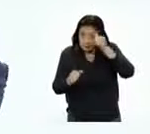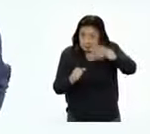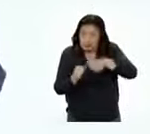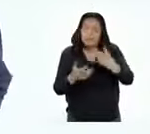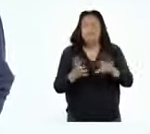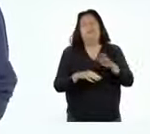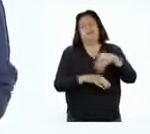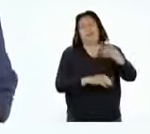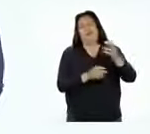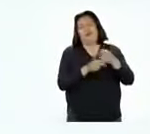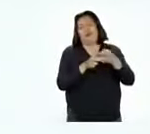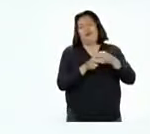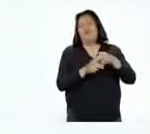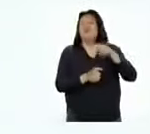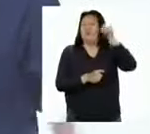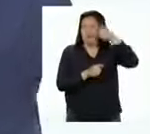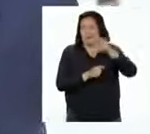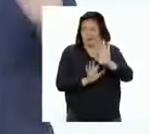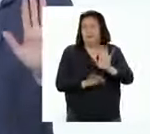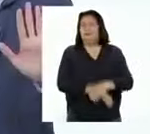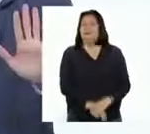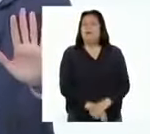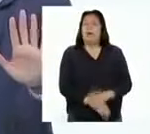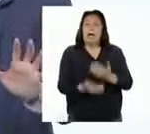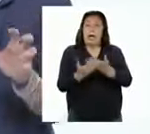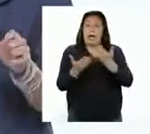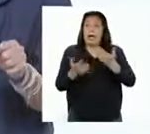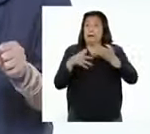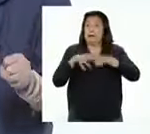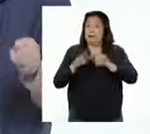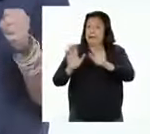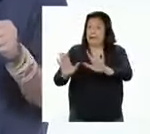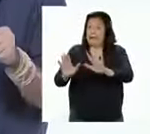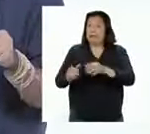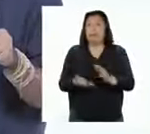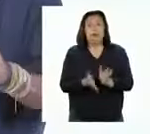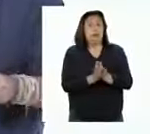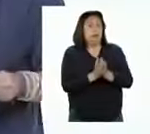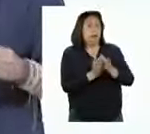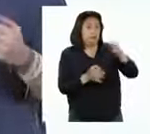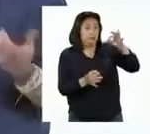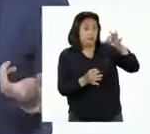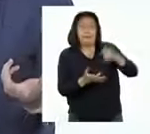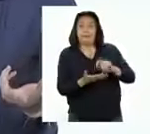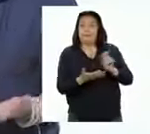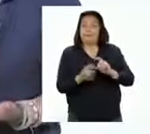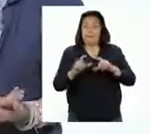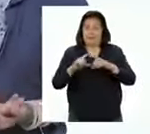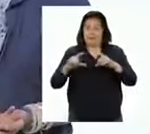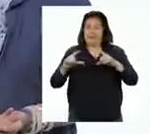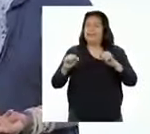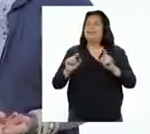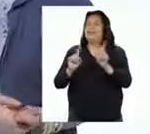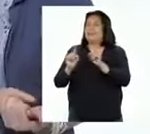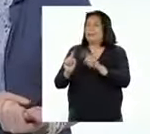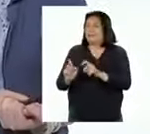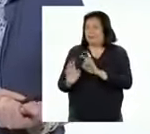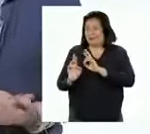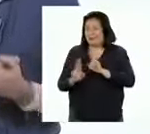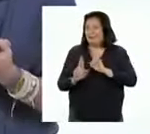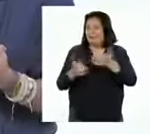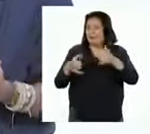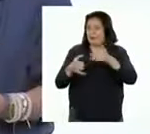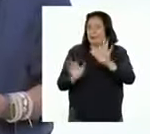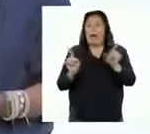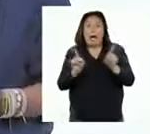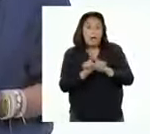enseguida haremos un breve repaso. Antes de empezar, tengan a la mano sus hojas de papel para hacer nuestras tarjetas de preguntas y respuestas para